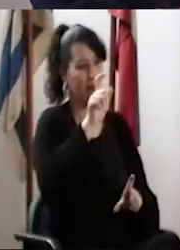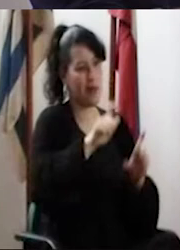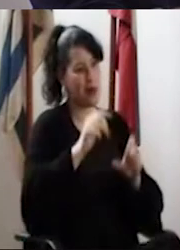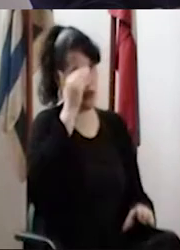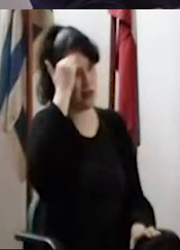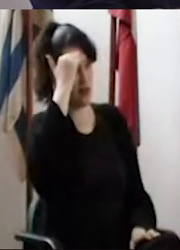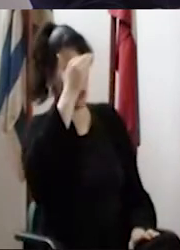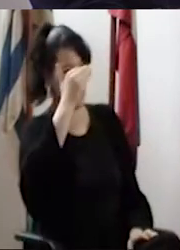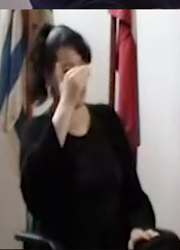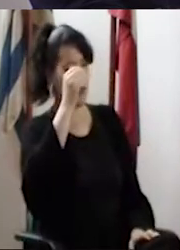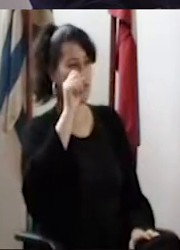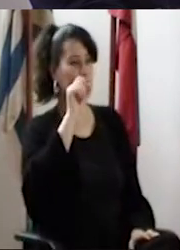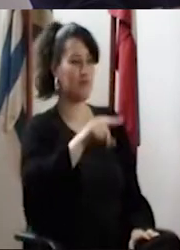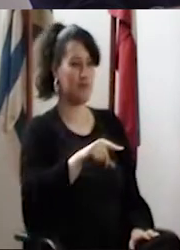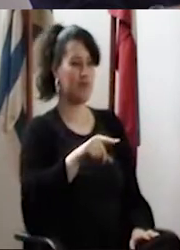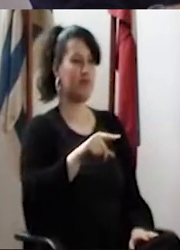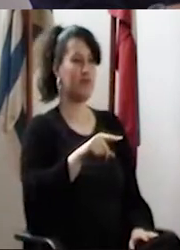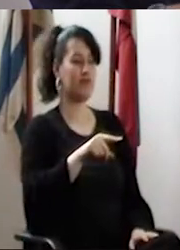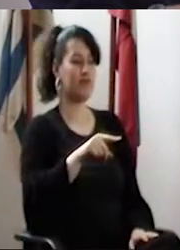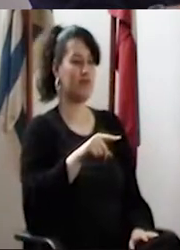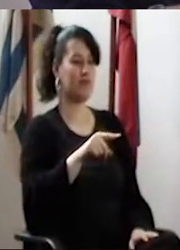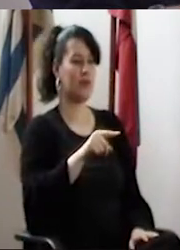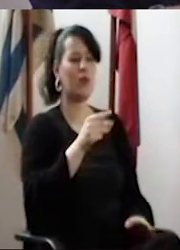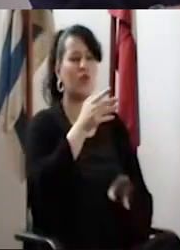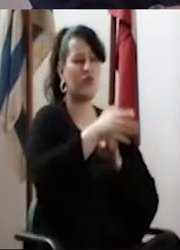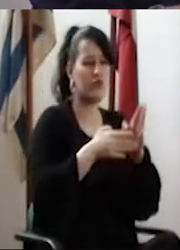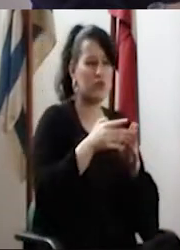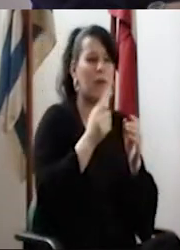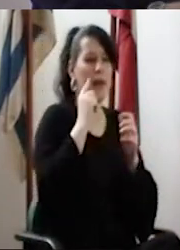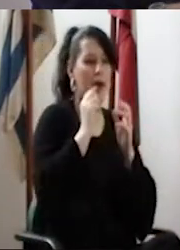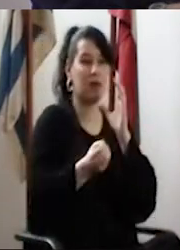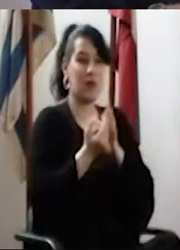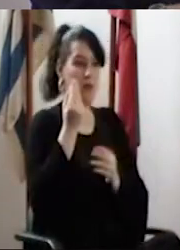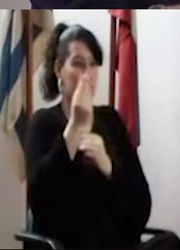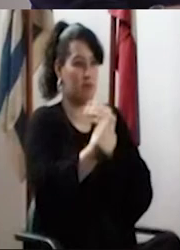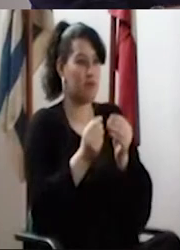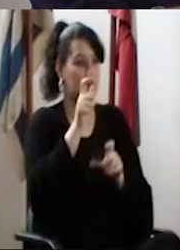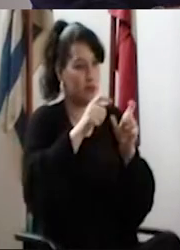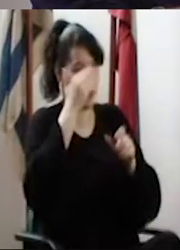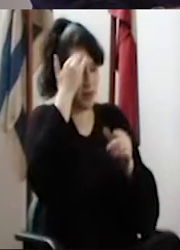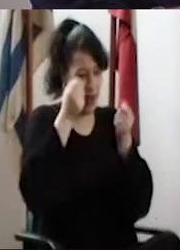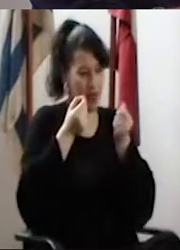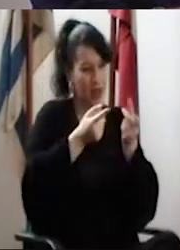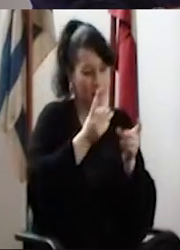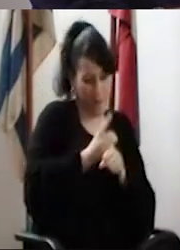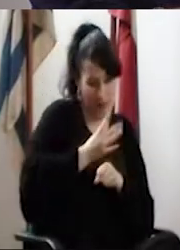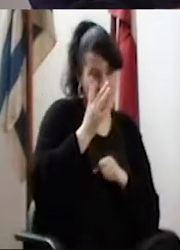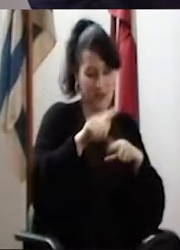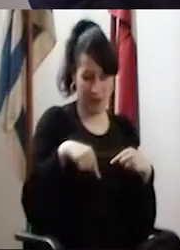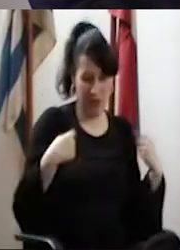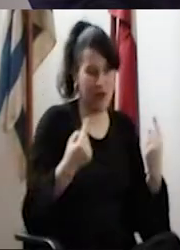función docente de cara a consolidarnos como docentes en la universidad y de cara a